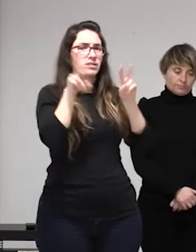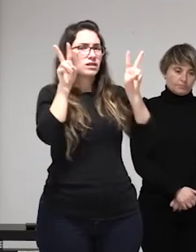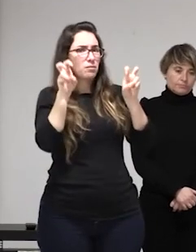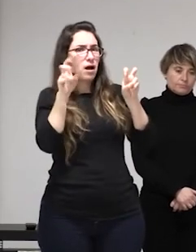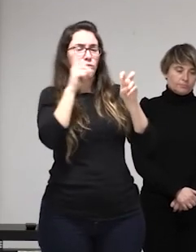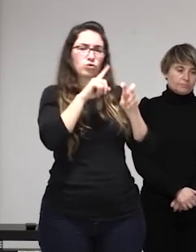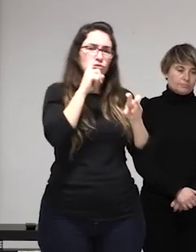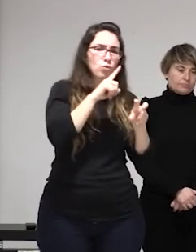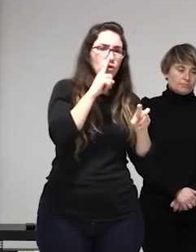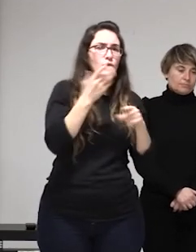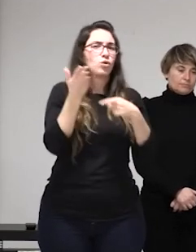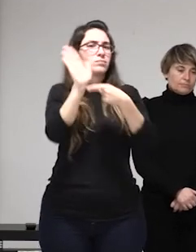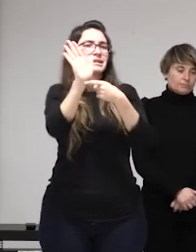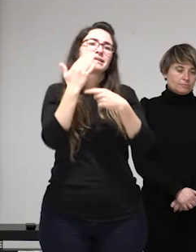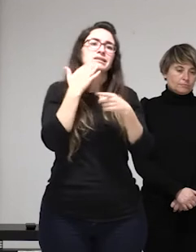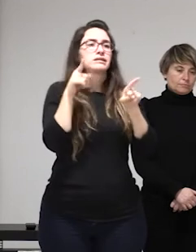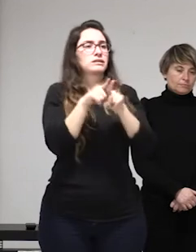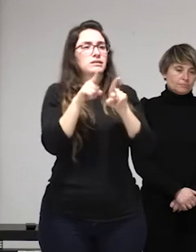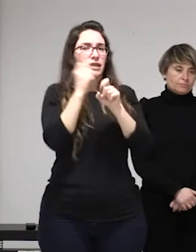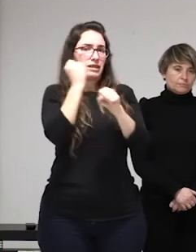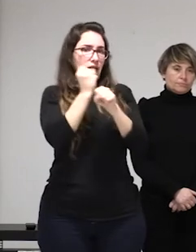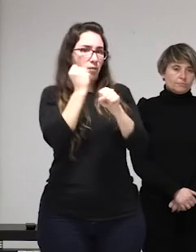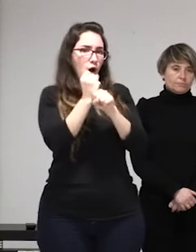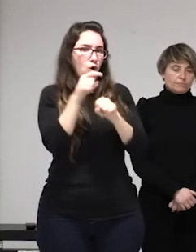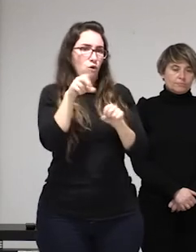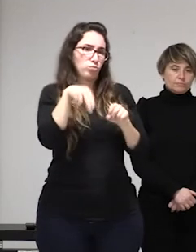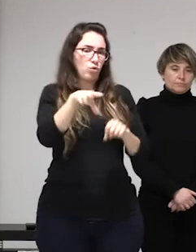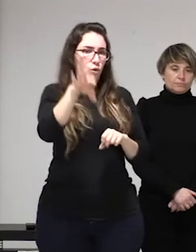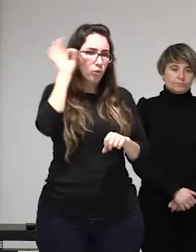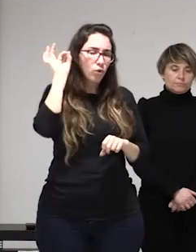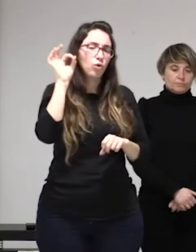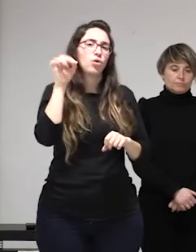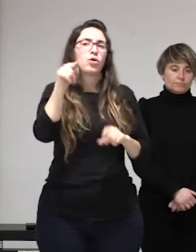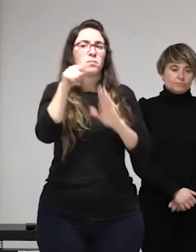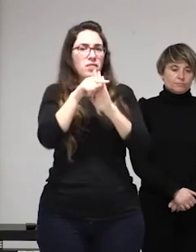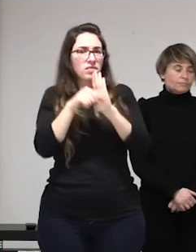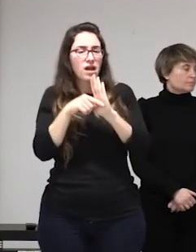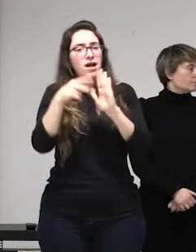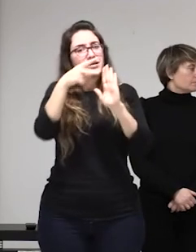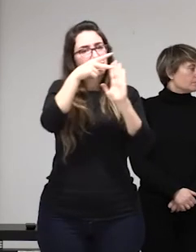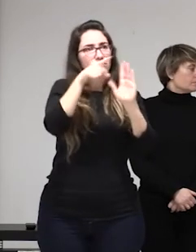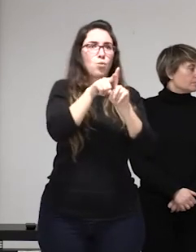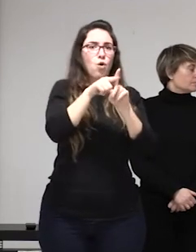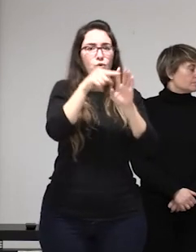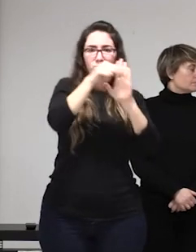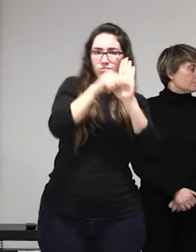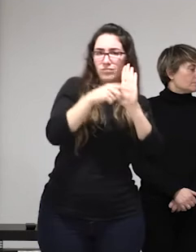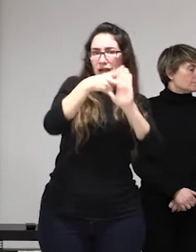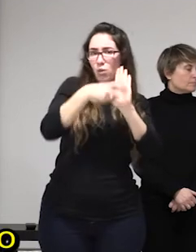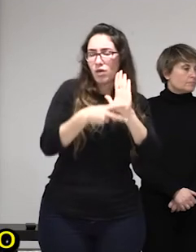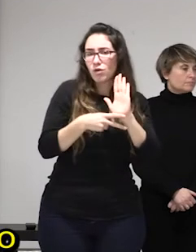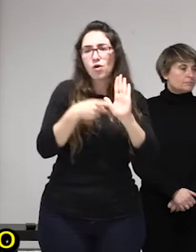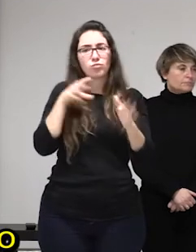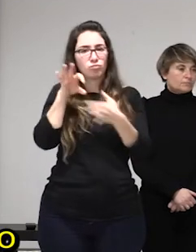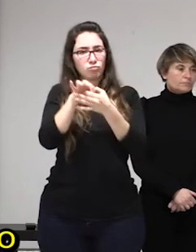excepcional para hacerlo a partir del día 2 lo hemos explicado al principio en un espacio nuevo de la casa de las mujeres